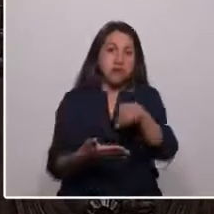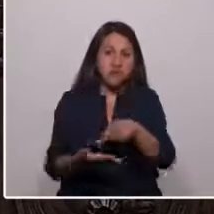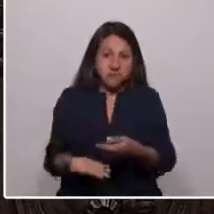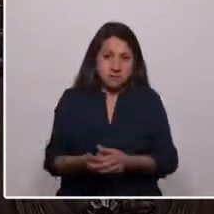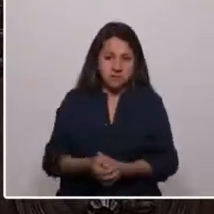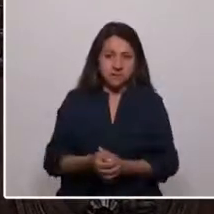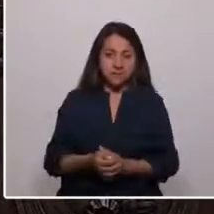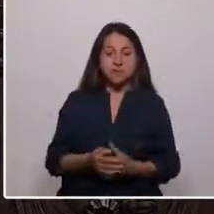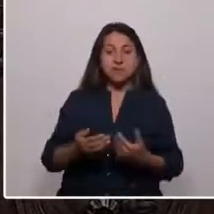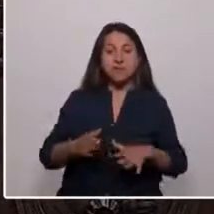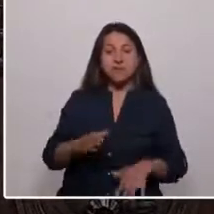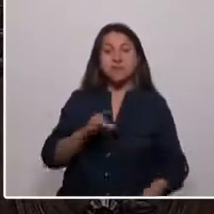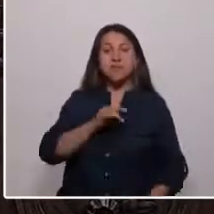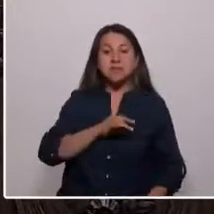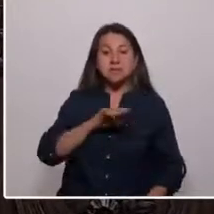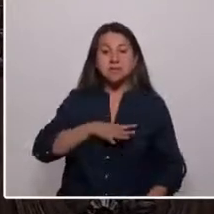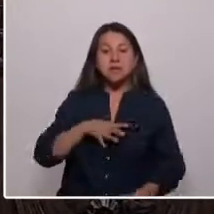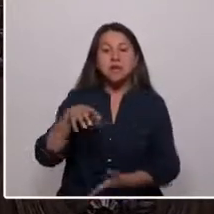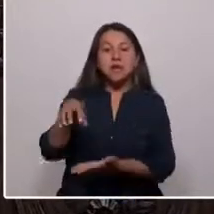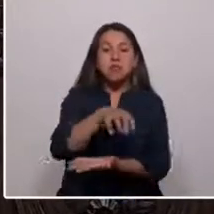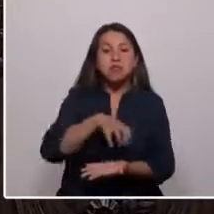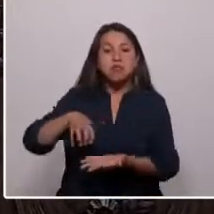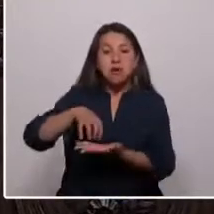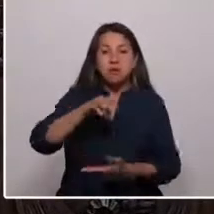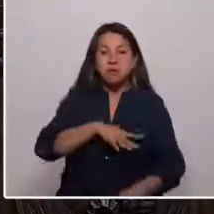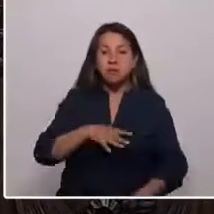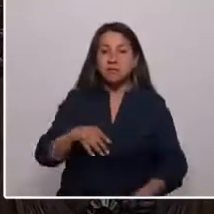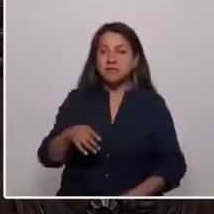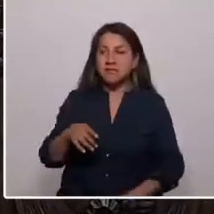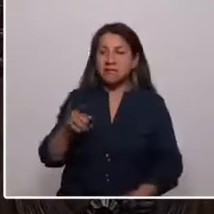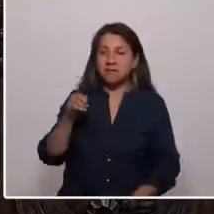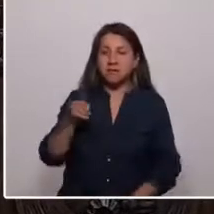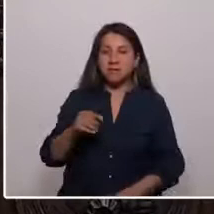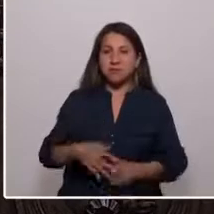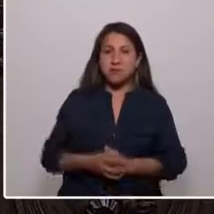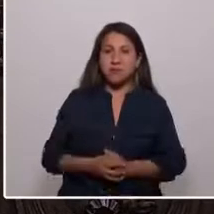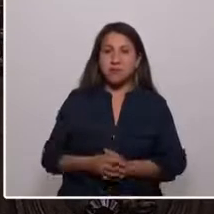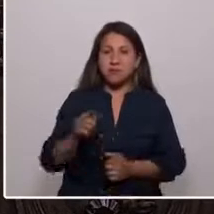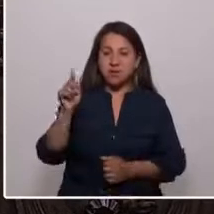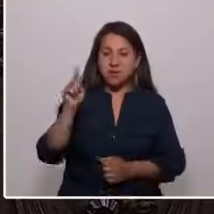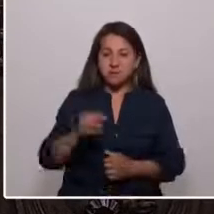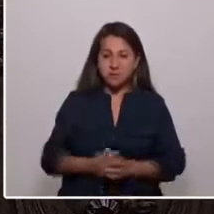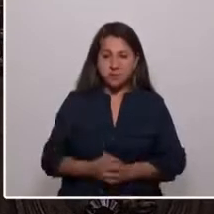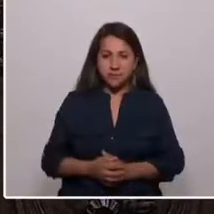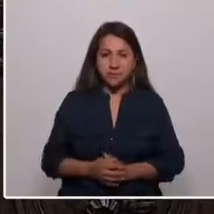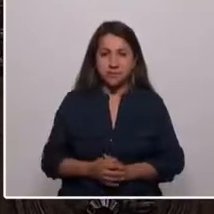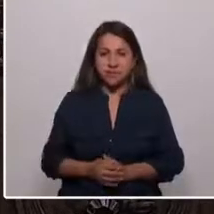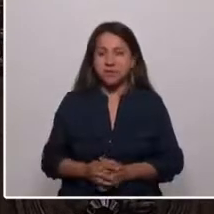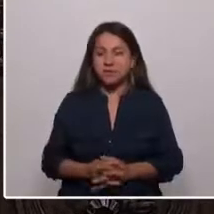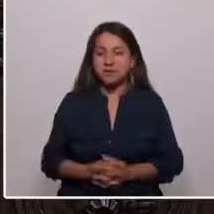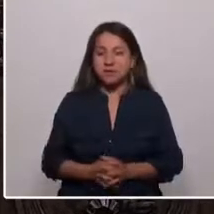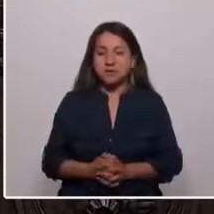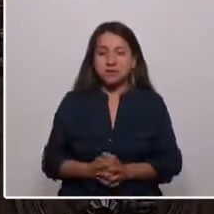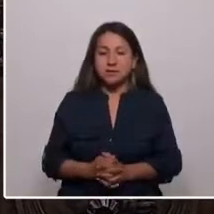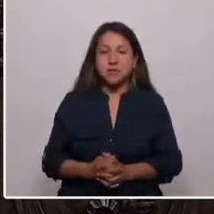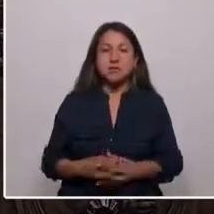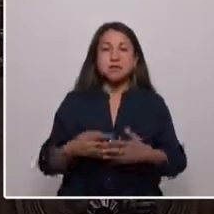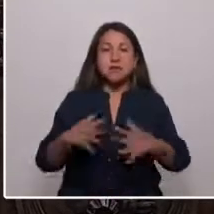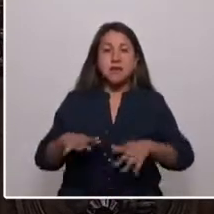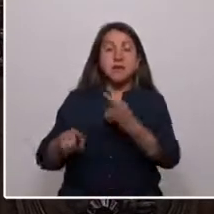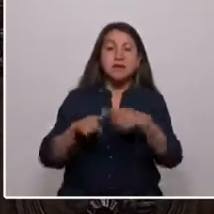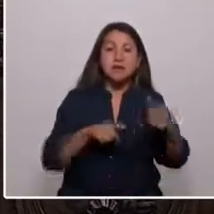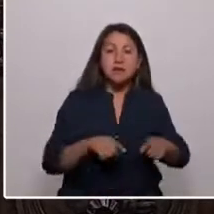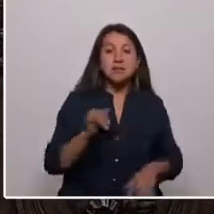Enraizada en Chile digo, y no en los pueblos de Chile, porque el pueblo chileno es uno solo. ¿Diverso? Sí.